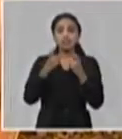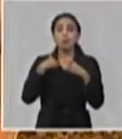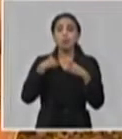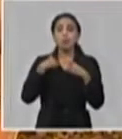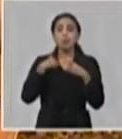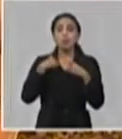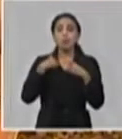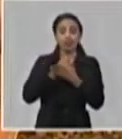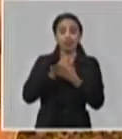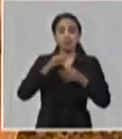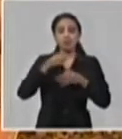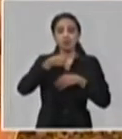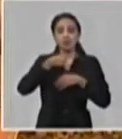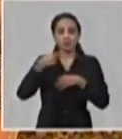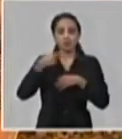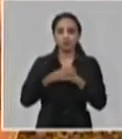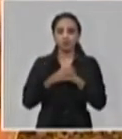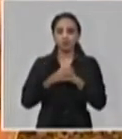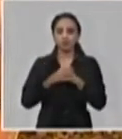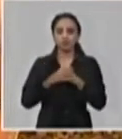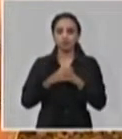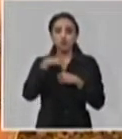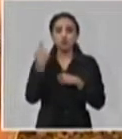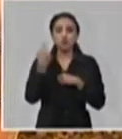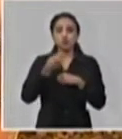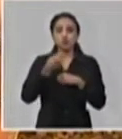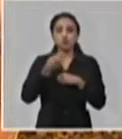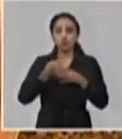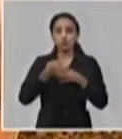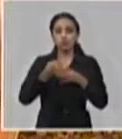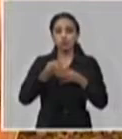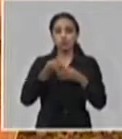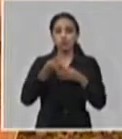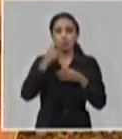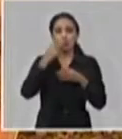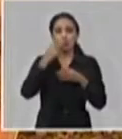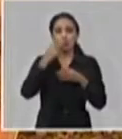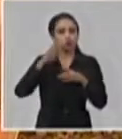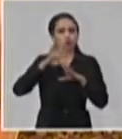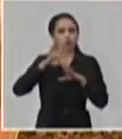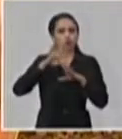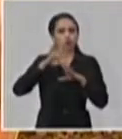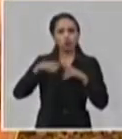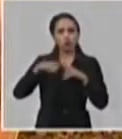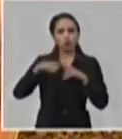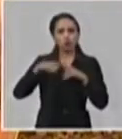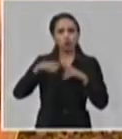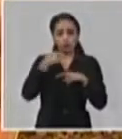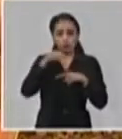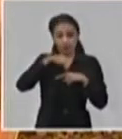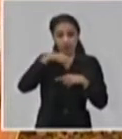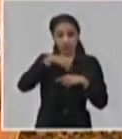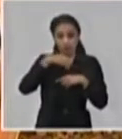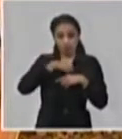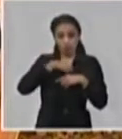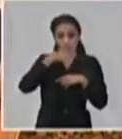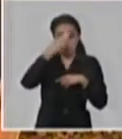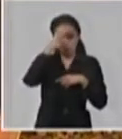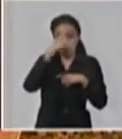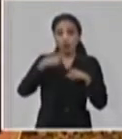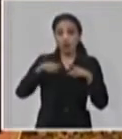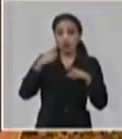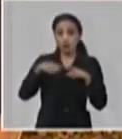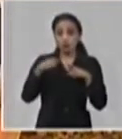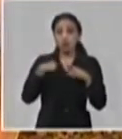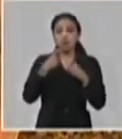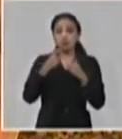esta enfermedad. Es decir, nosotros hemos estado adquiriendo, tenemos en el país, vamos a estar adquiriendo otros recursos que necesitamos para